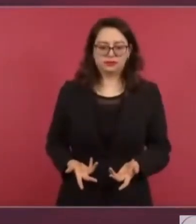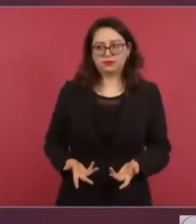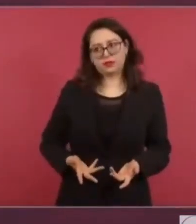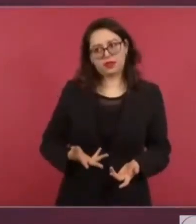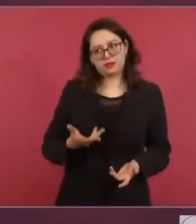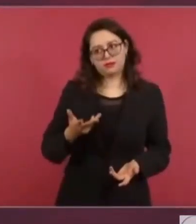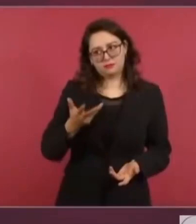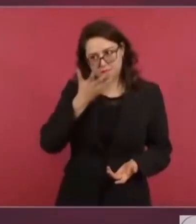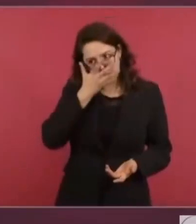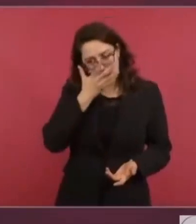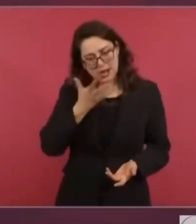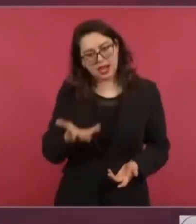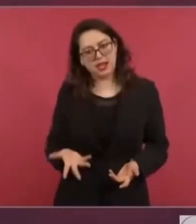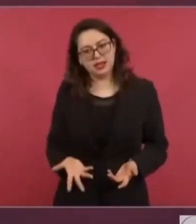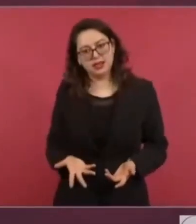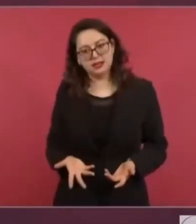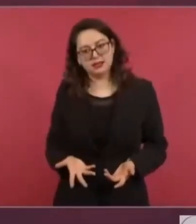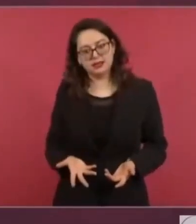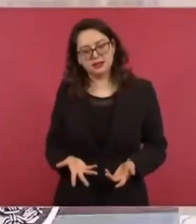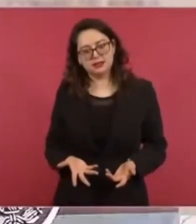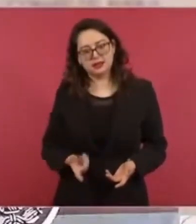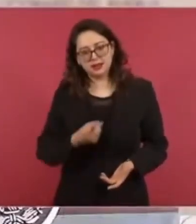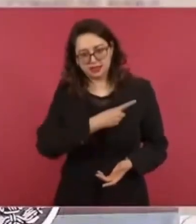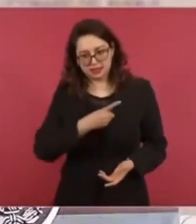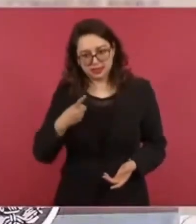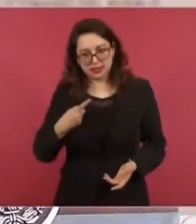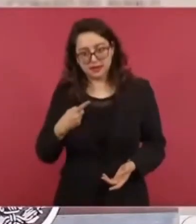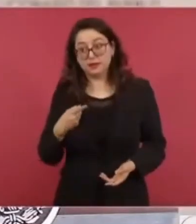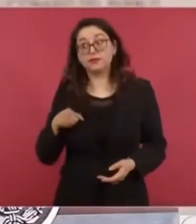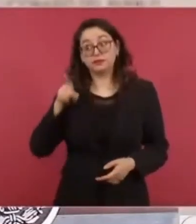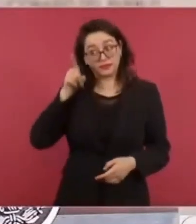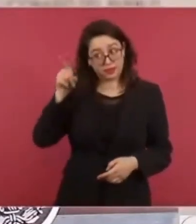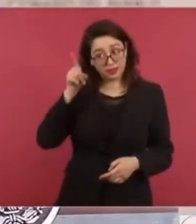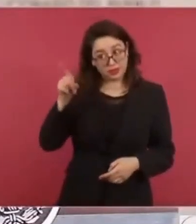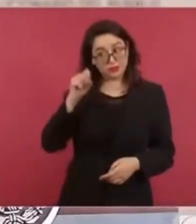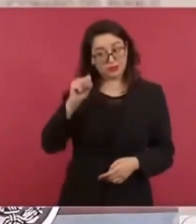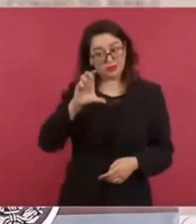dilatorias. Lo que hizo el ministro